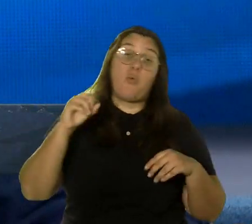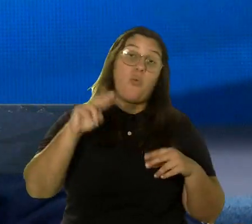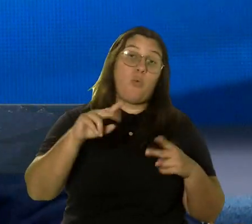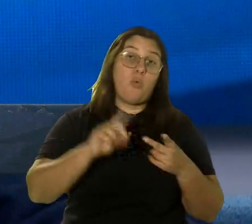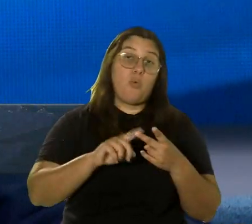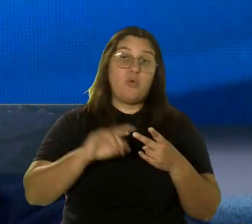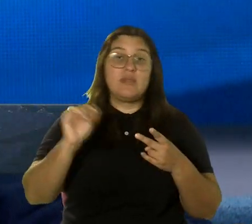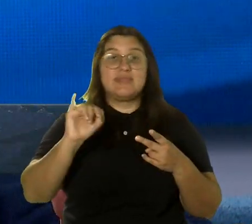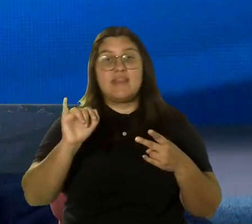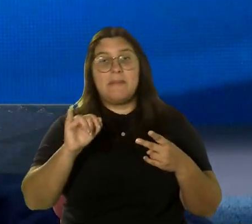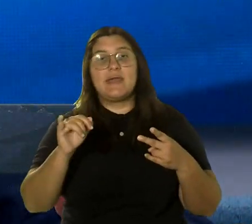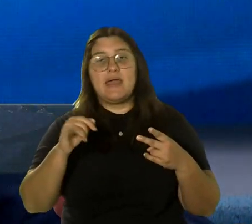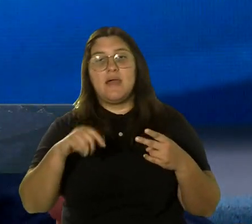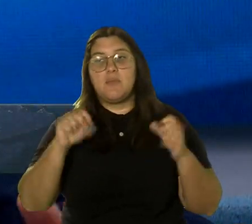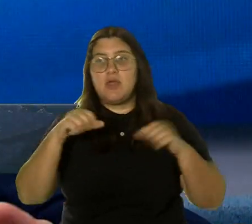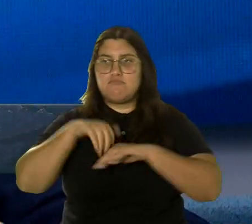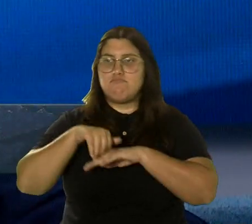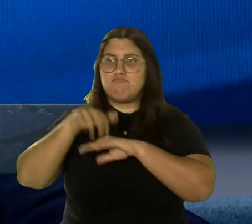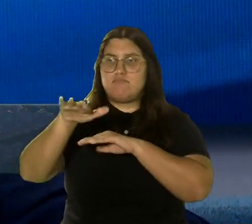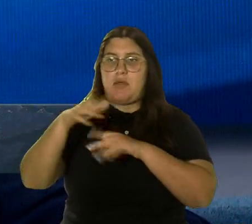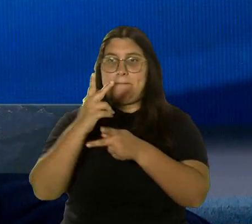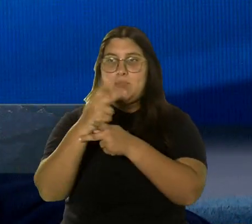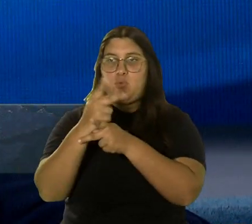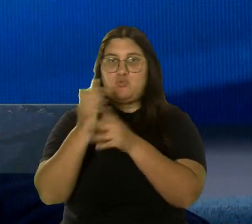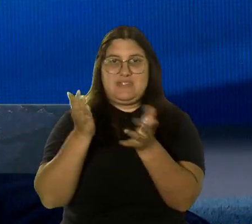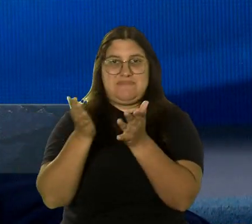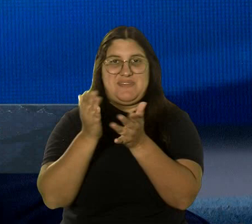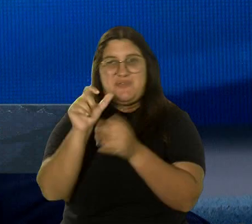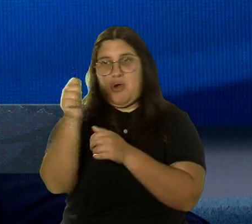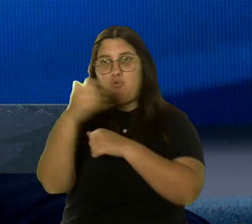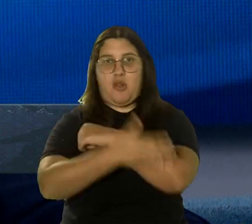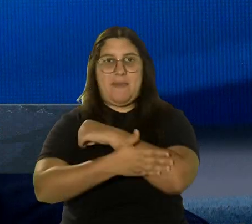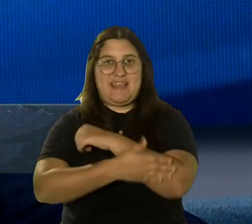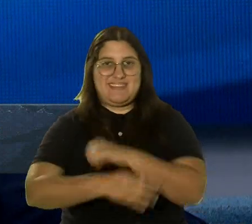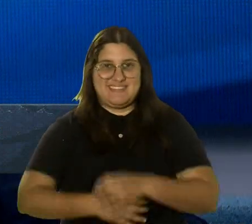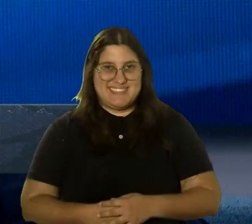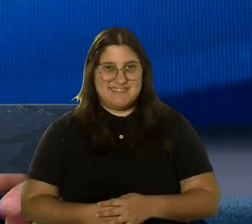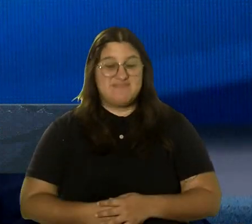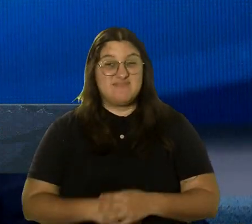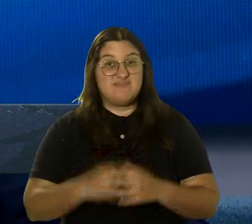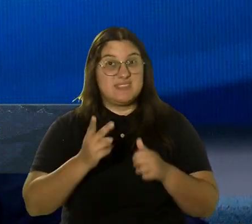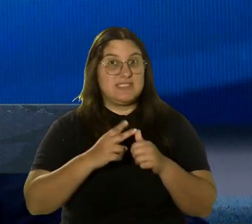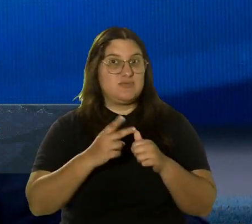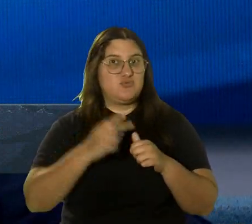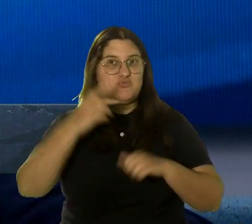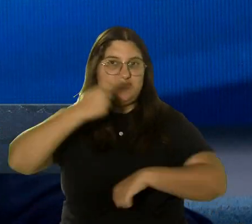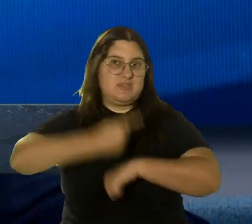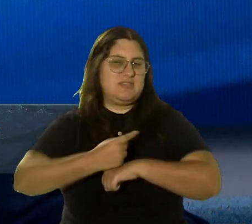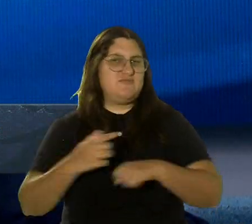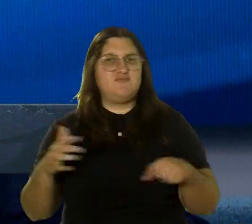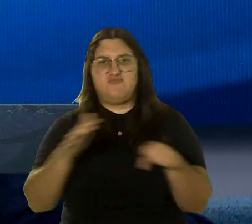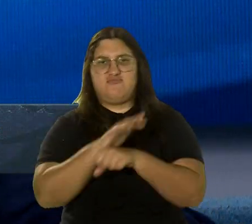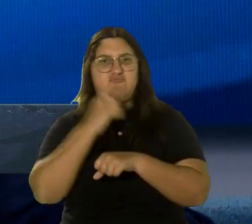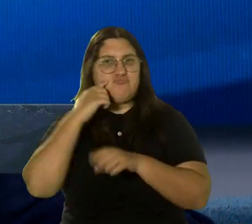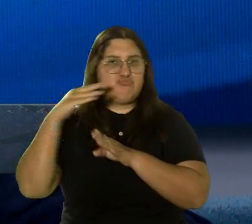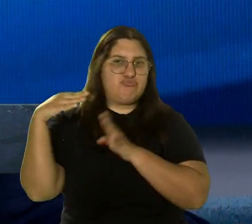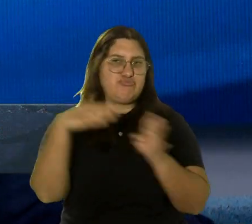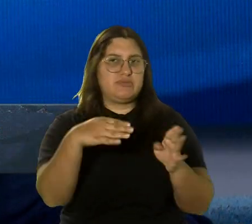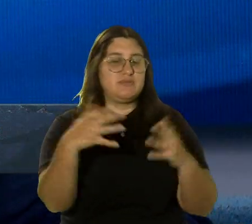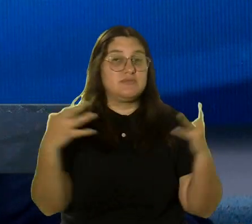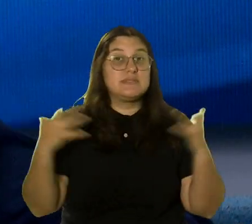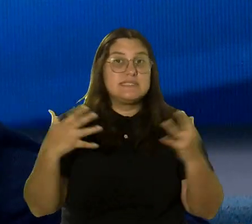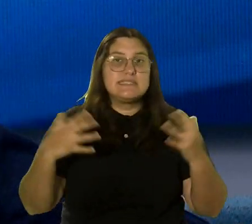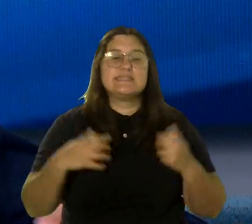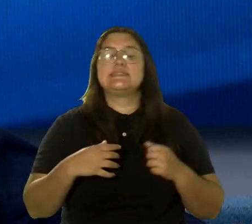exportación de productos y servicios. Así que el segundo día va a estar muy enfocado en las claves